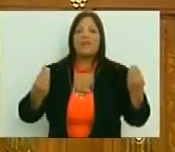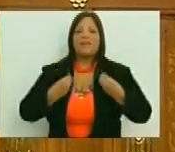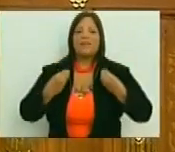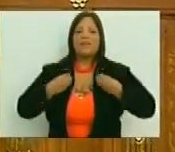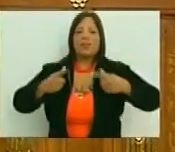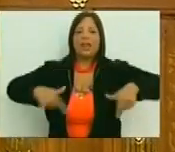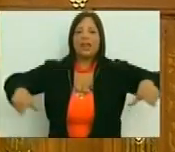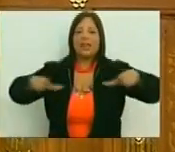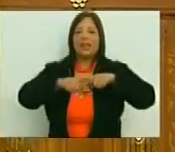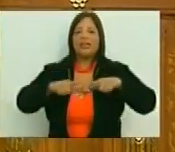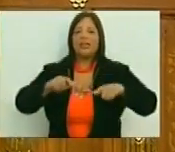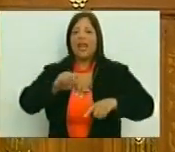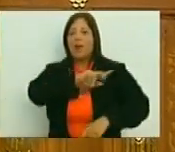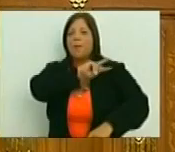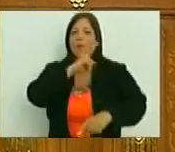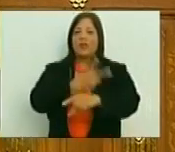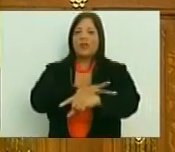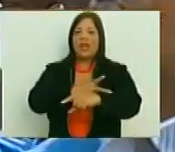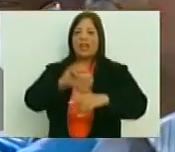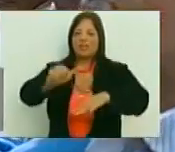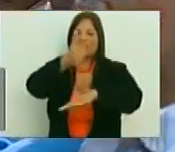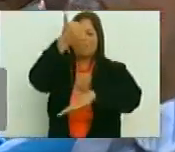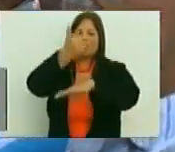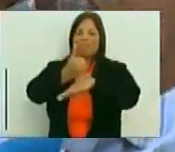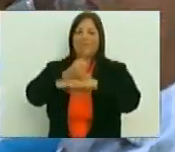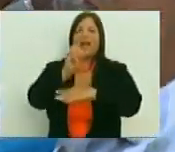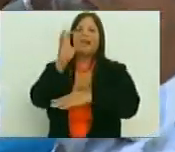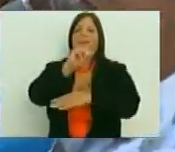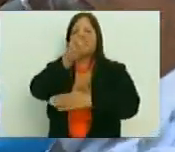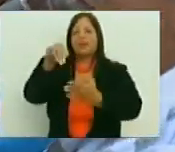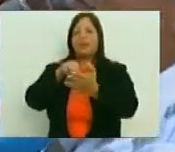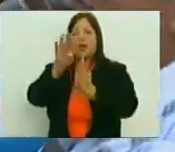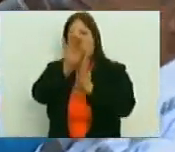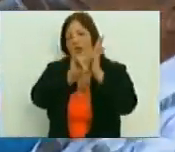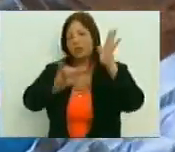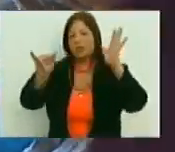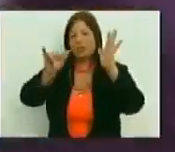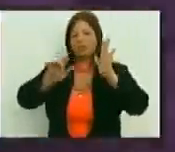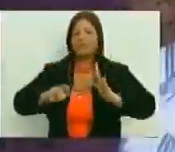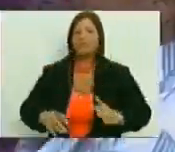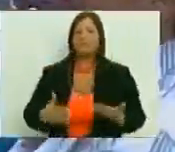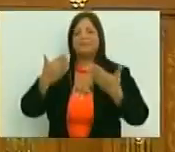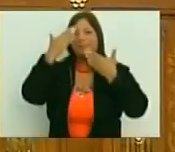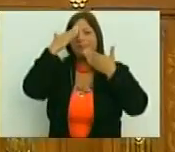en esta soberanísima y pleripotenciaria Asamblea Nacional Constituyente.